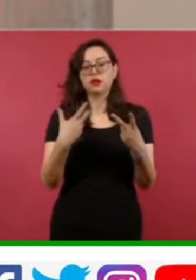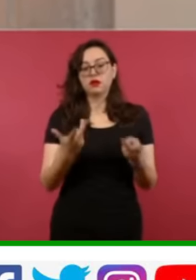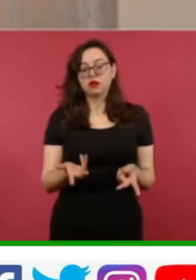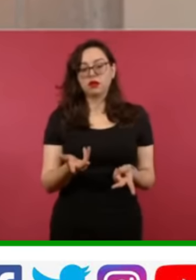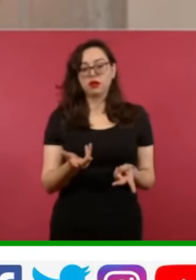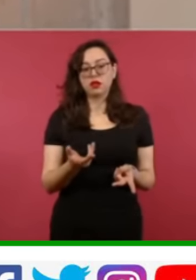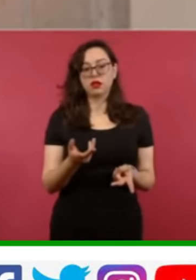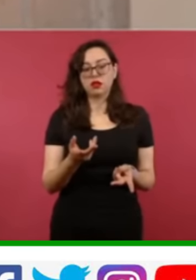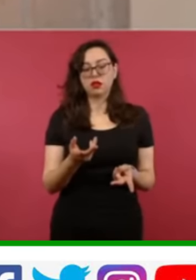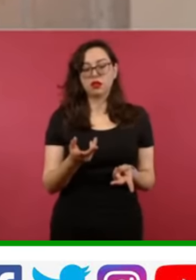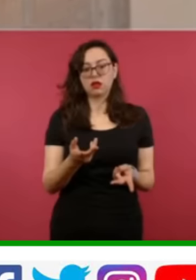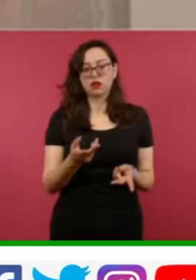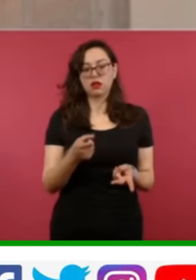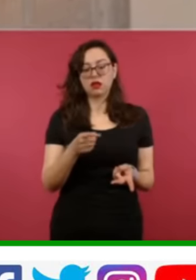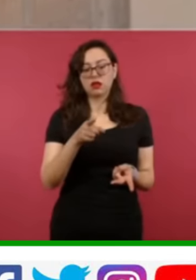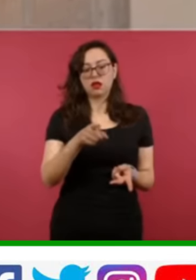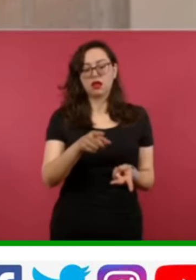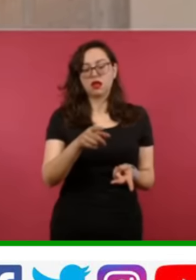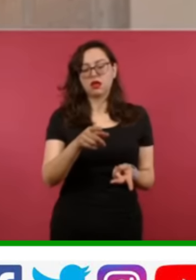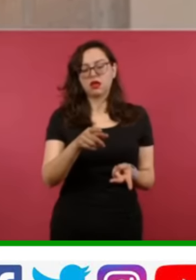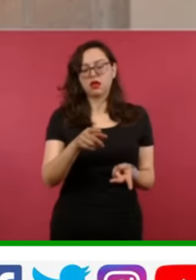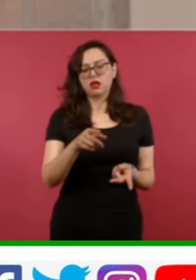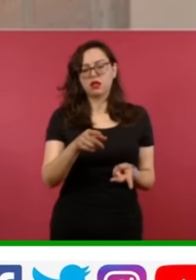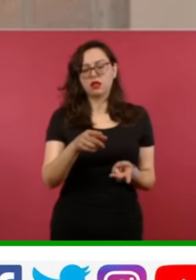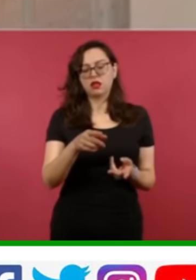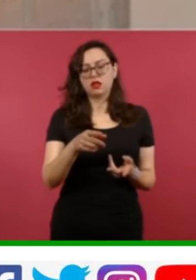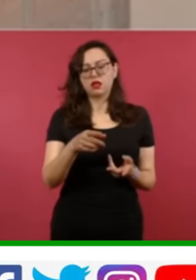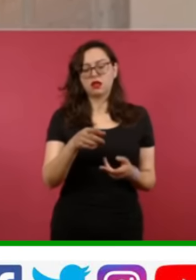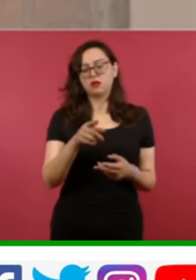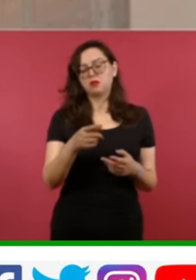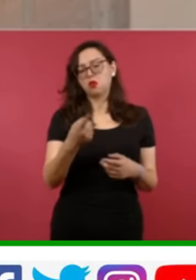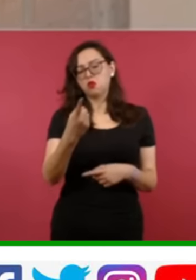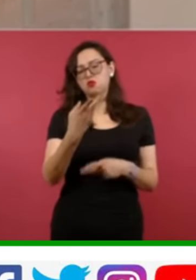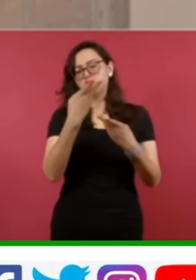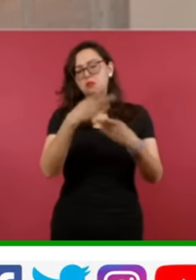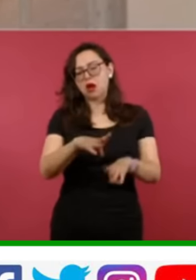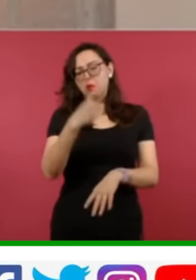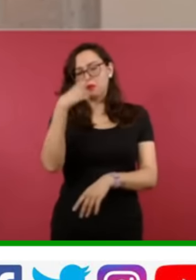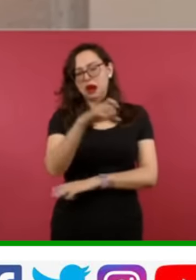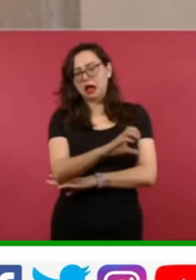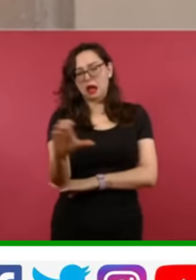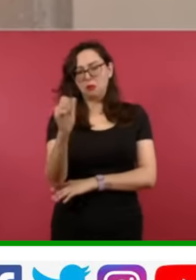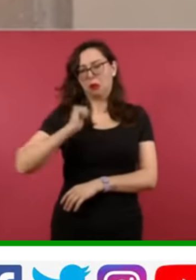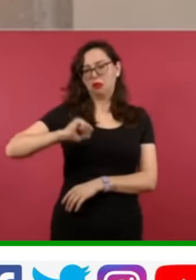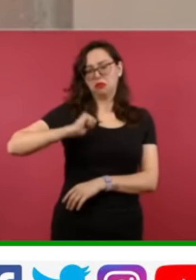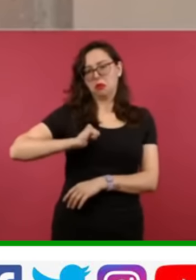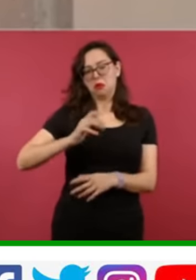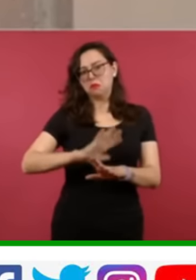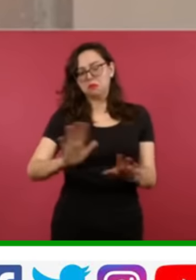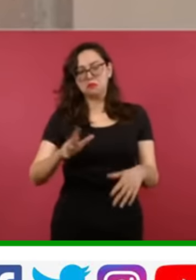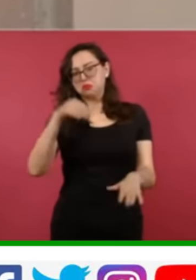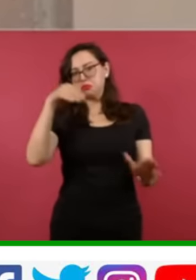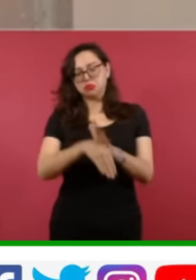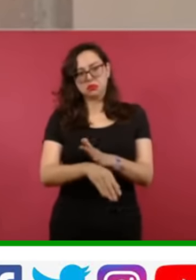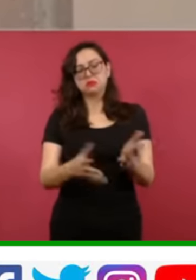para el Desarrollo Rural, la de desarrollo agropecuario. También los recursos del veinticinco por ciento de las